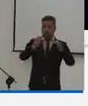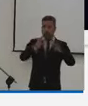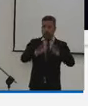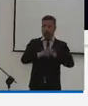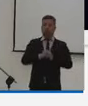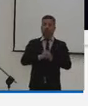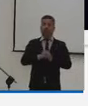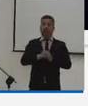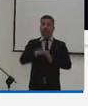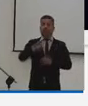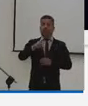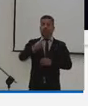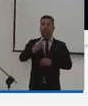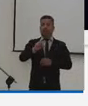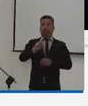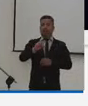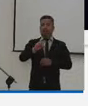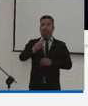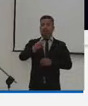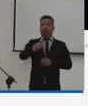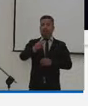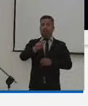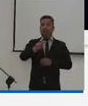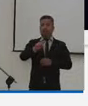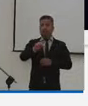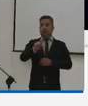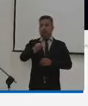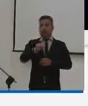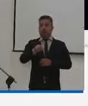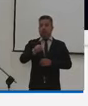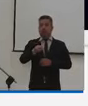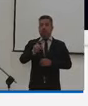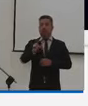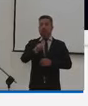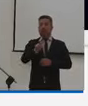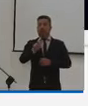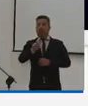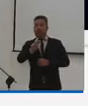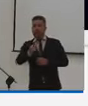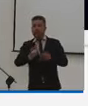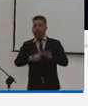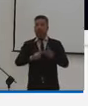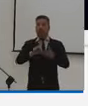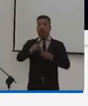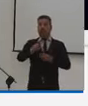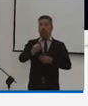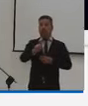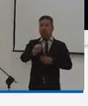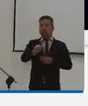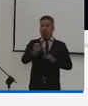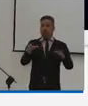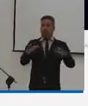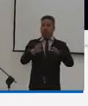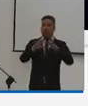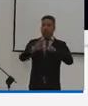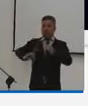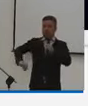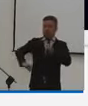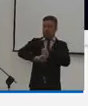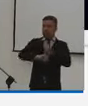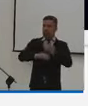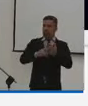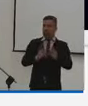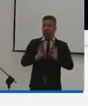Vigilancia y Control. A Marlon Beltrán, a Sandra Becerra, a Paola Cortés, su